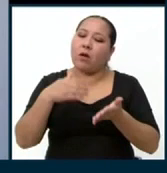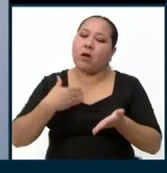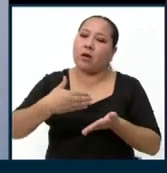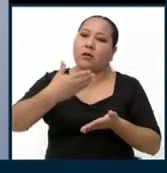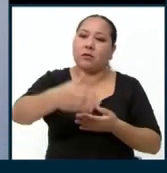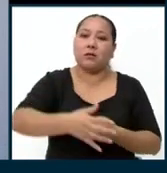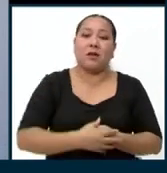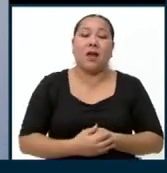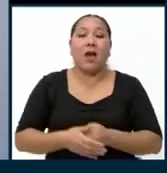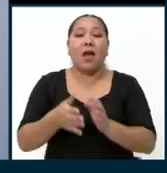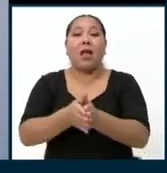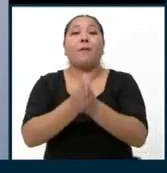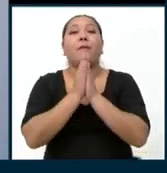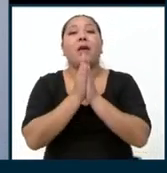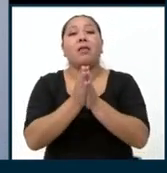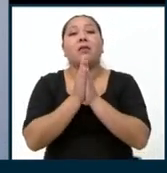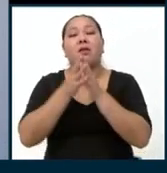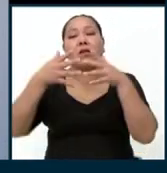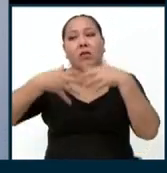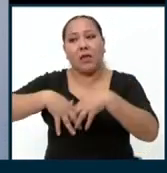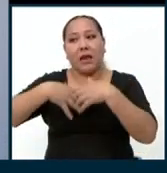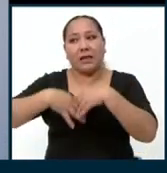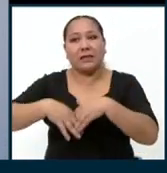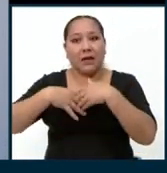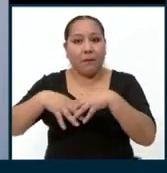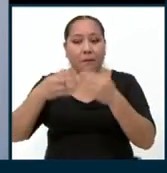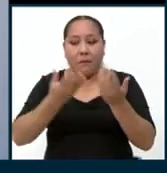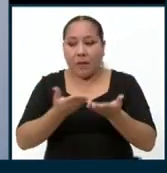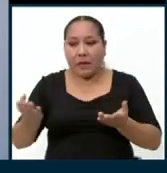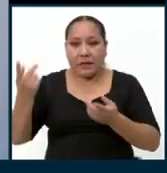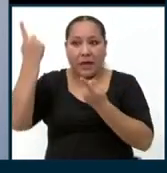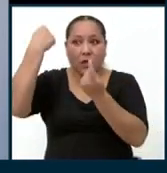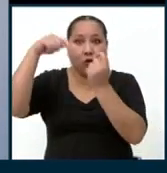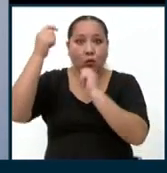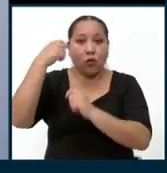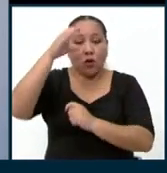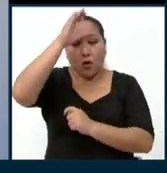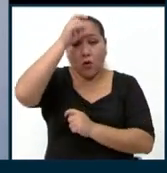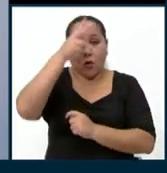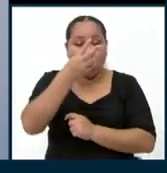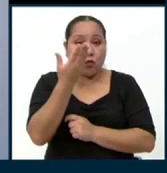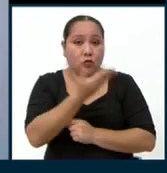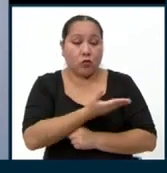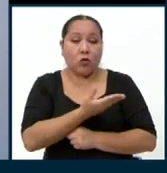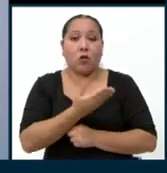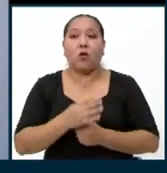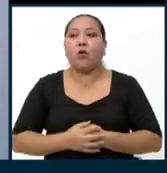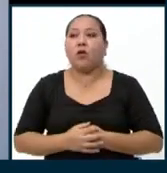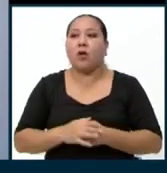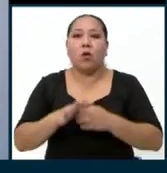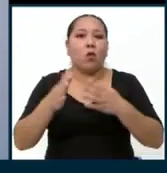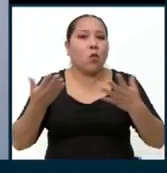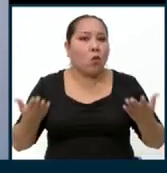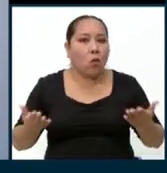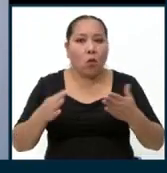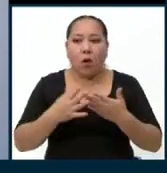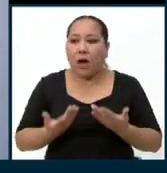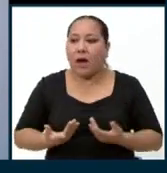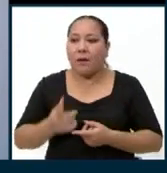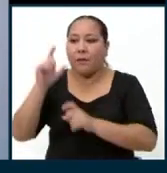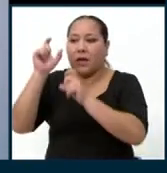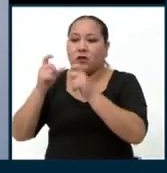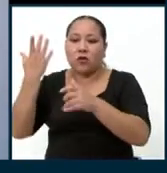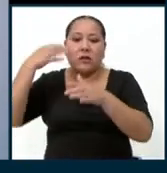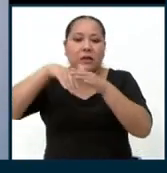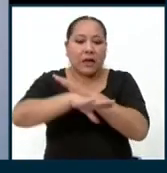clamor de las empresas de turismo en el Cusco es justamente que no están llegando los turistas extranjeros,